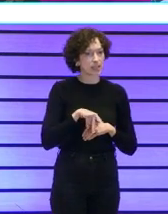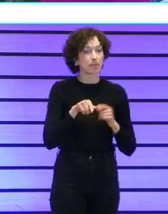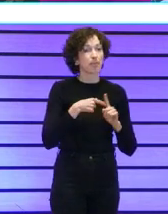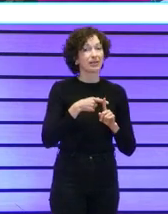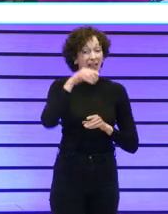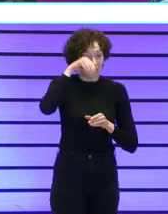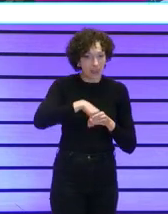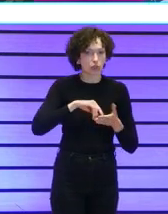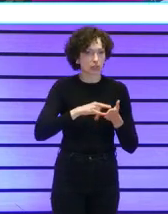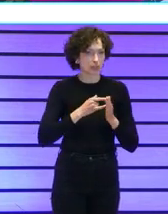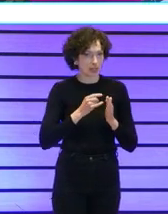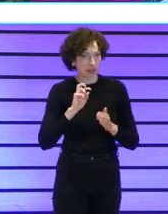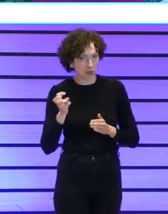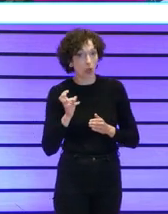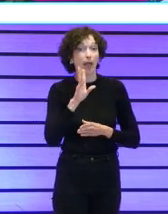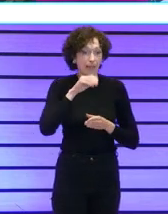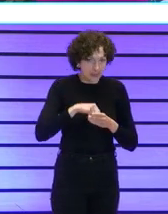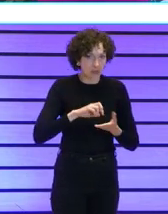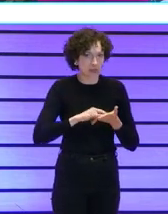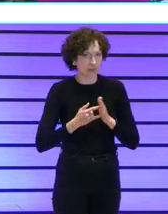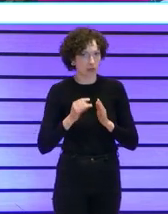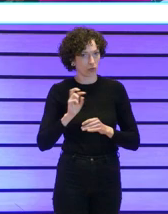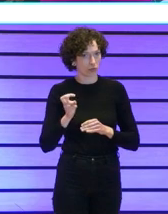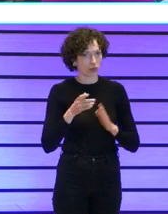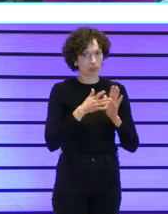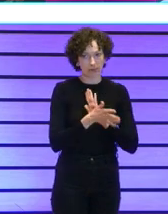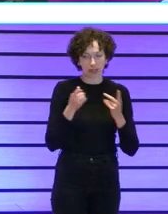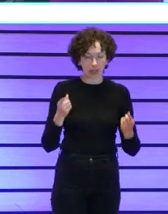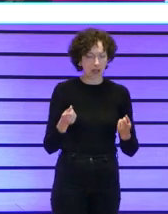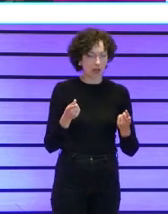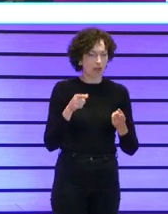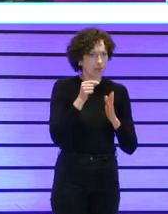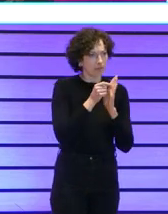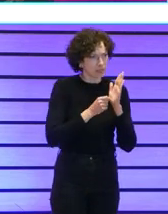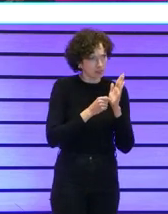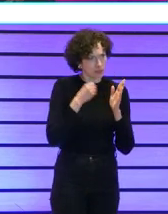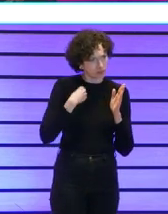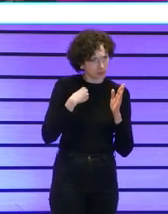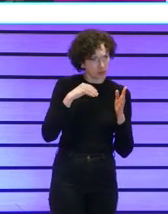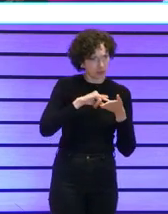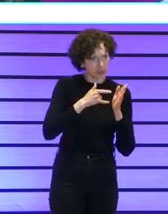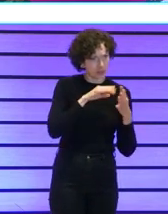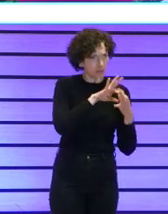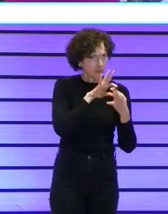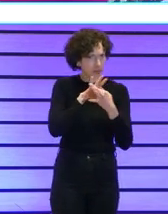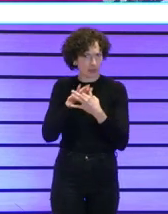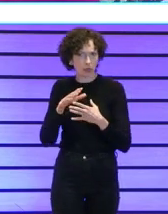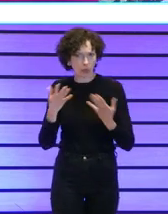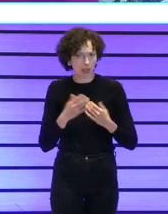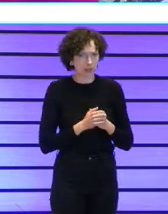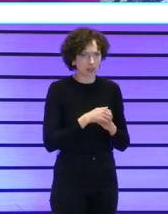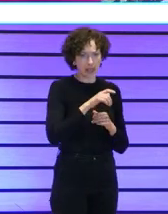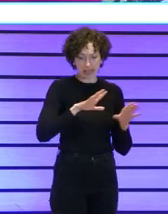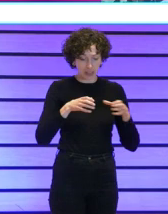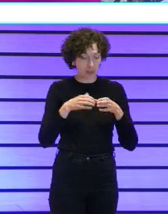sistema y dentro de otro sistema entonces tenemos que conocer los principios que rigen esos sistemas los roles y funciones